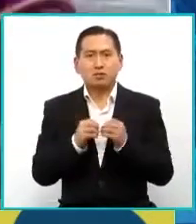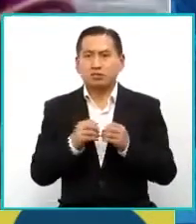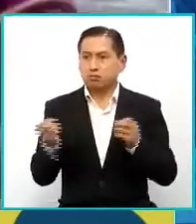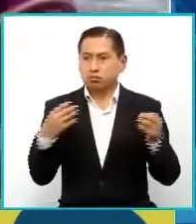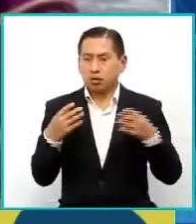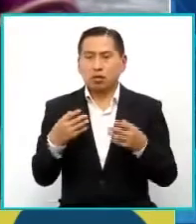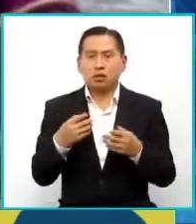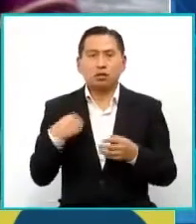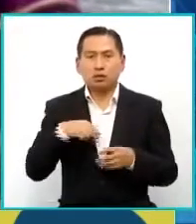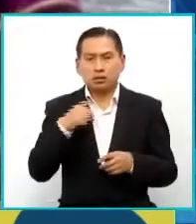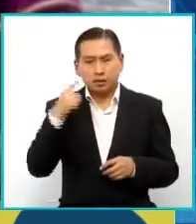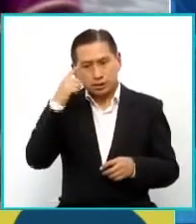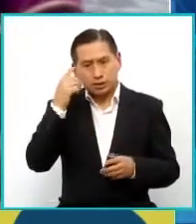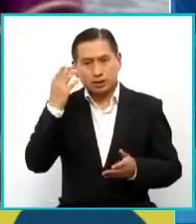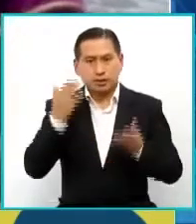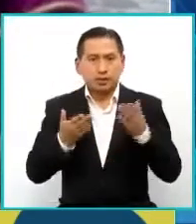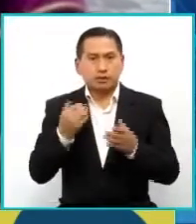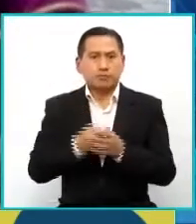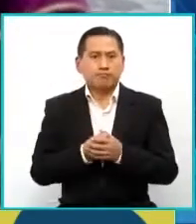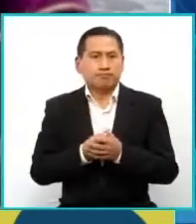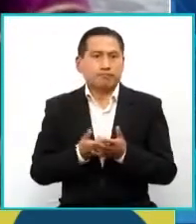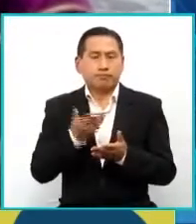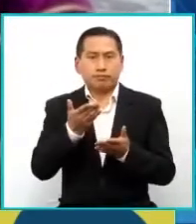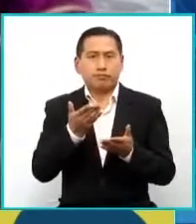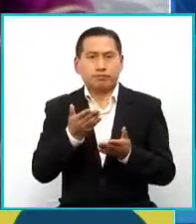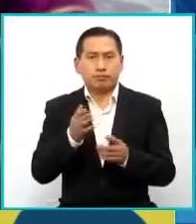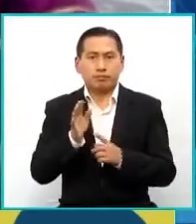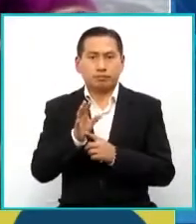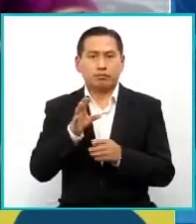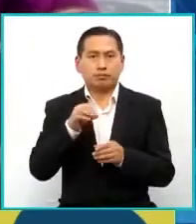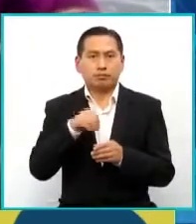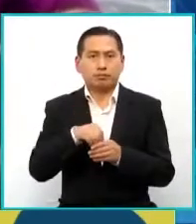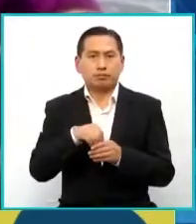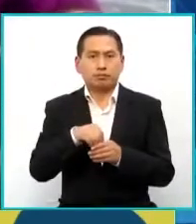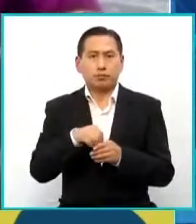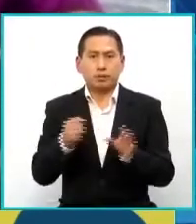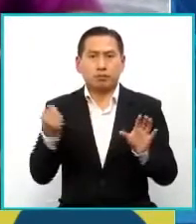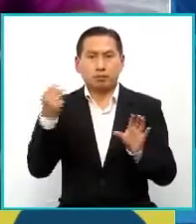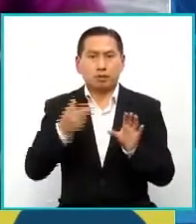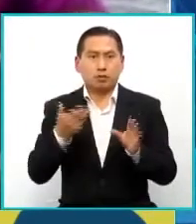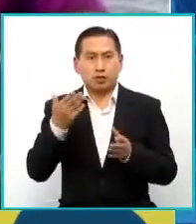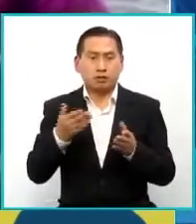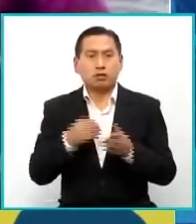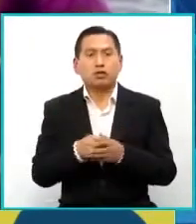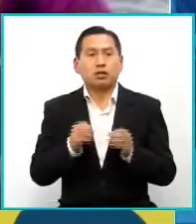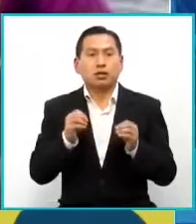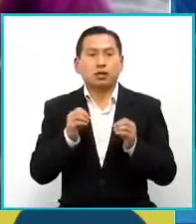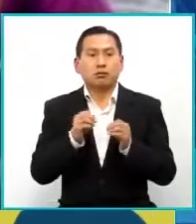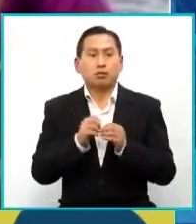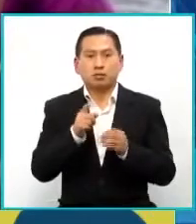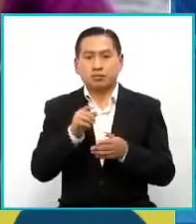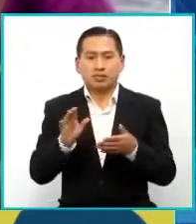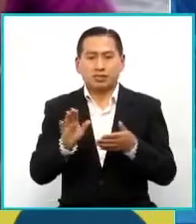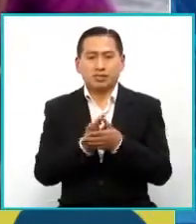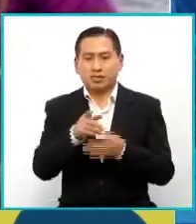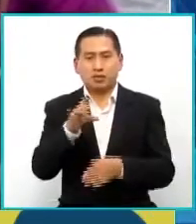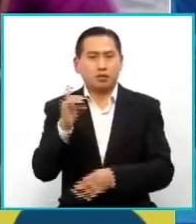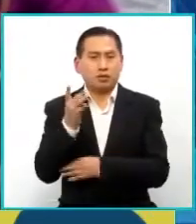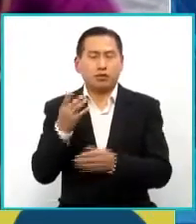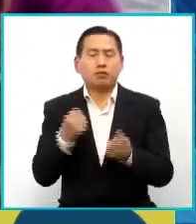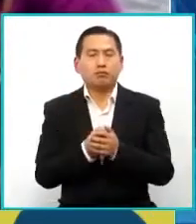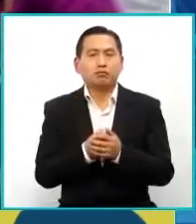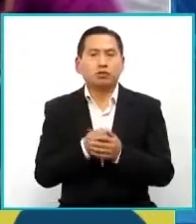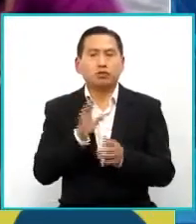entonces estamos pensando en estrenarla de una manera virtual y también en la Cinemateca Boliviana